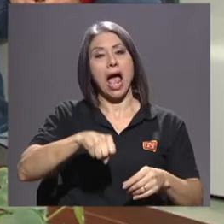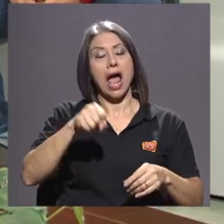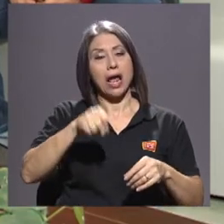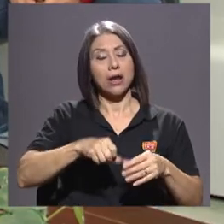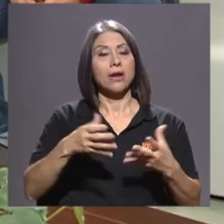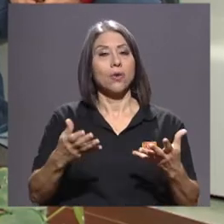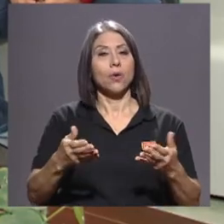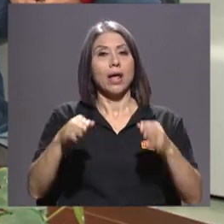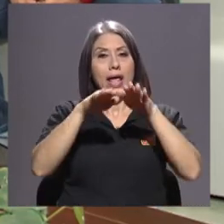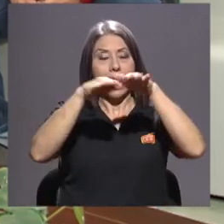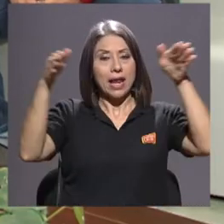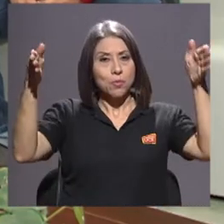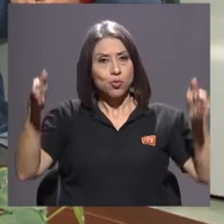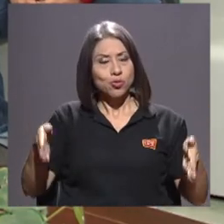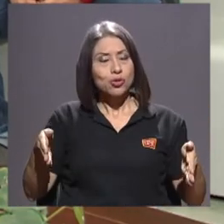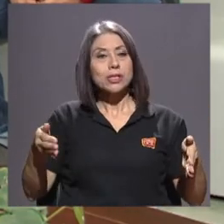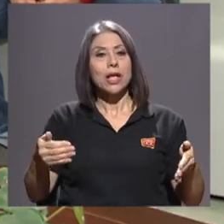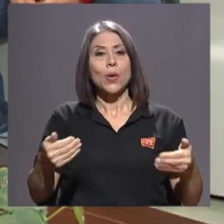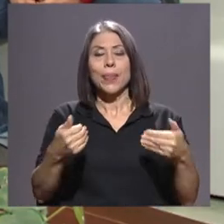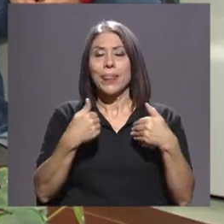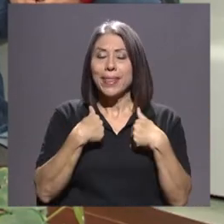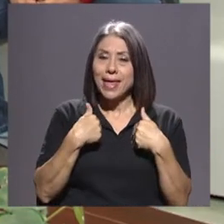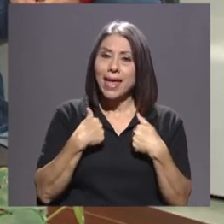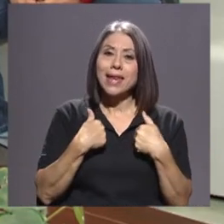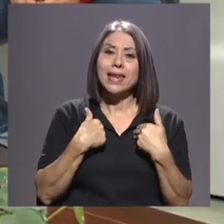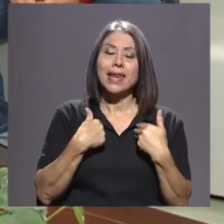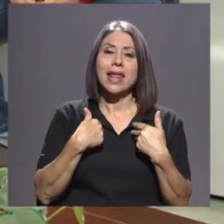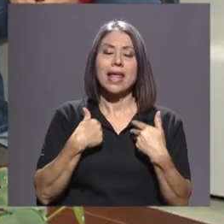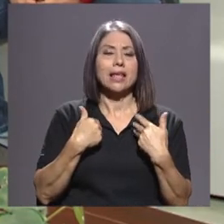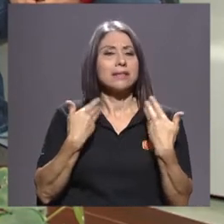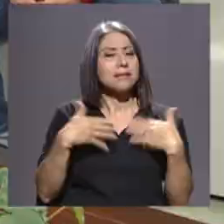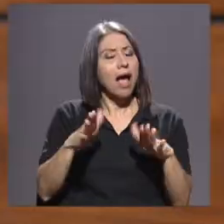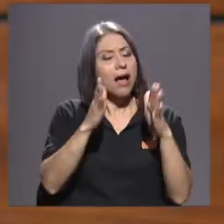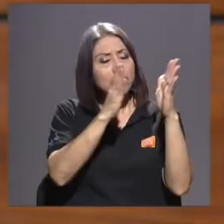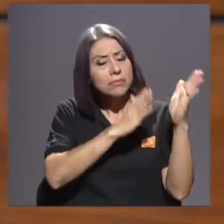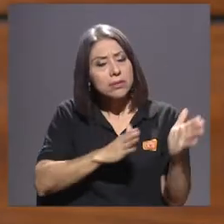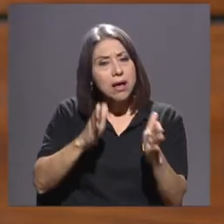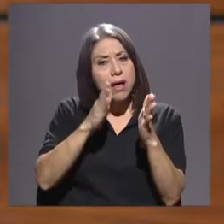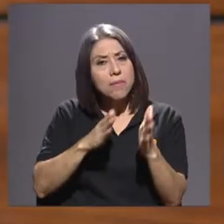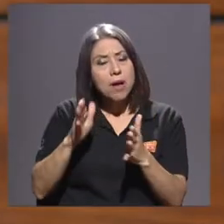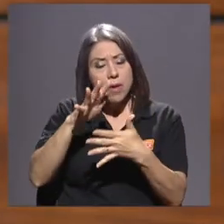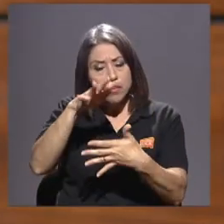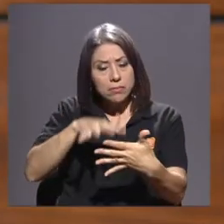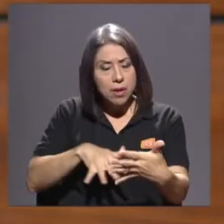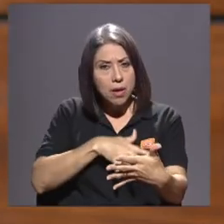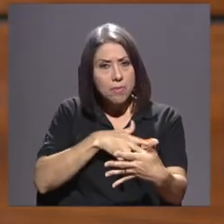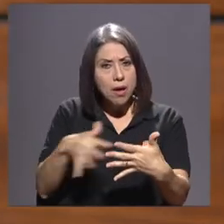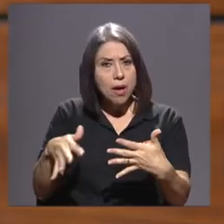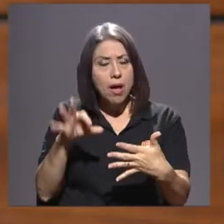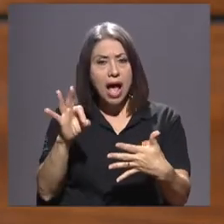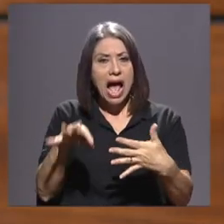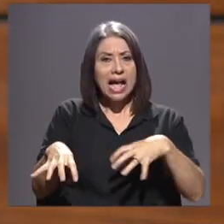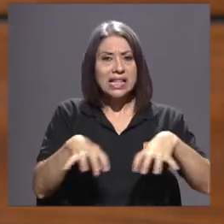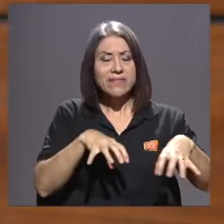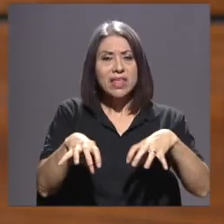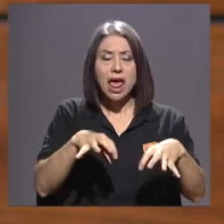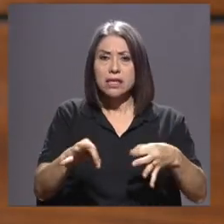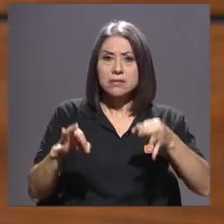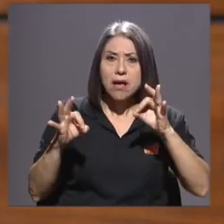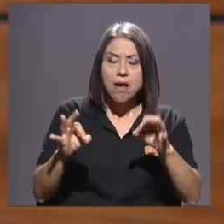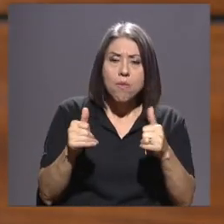tiene toda una programación y muchas actividades y tiene unos horarios buenísimos, porque